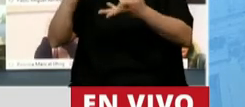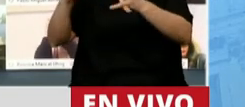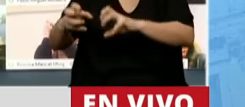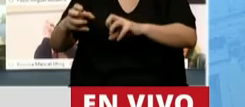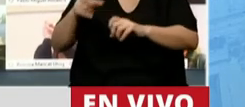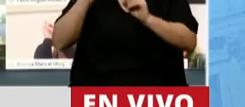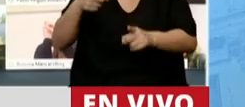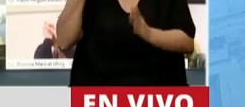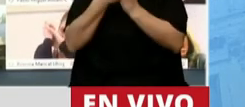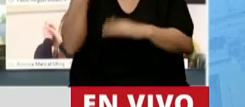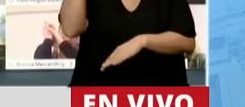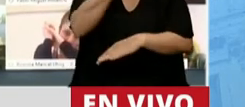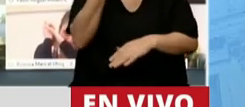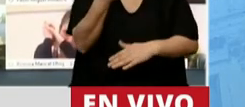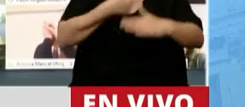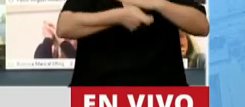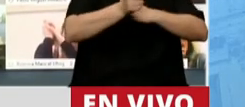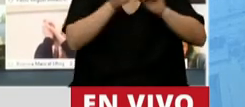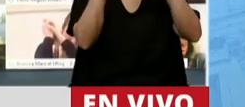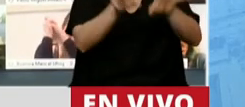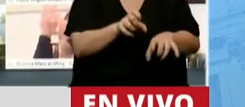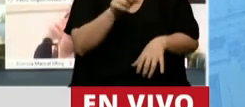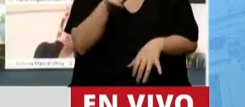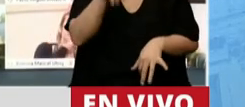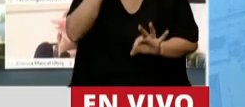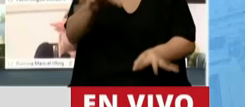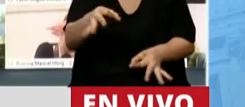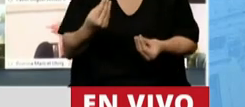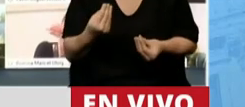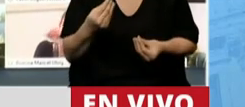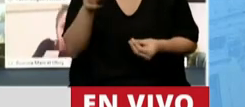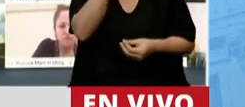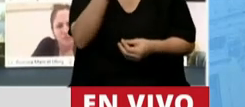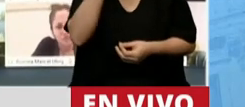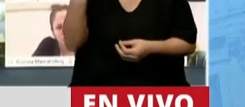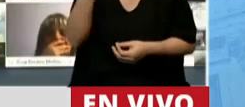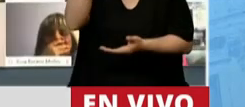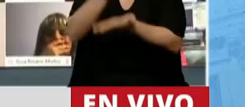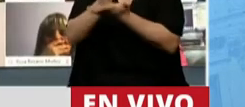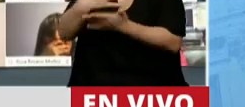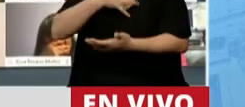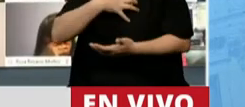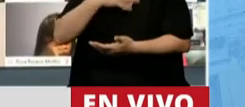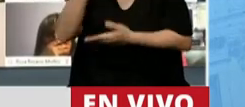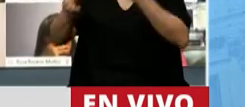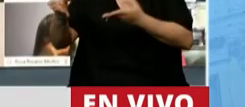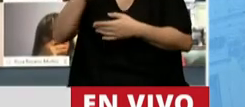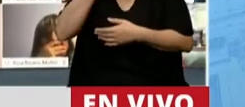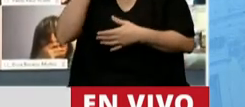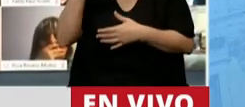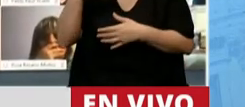construcción, que se ha intentado avanzar sobre los derechos importantísimos como la propiedad privada en el caso de Vicentín.